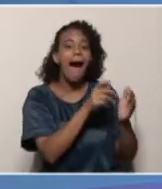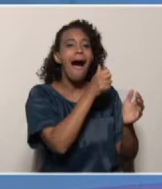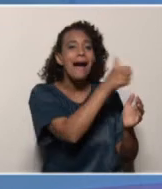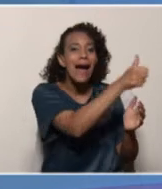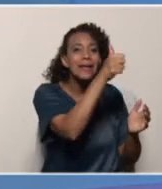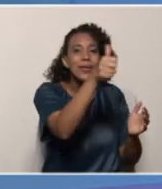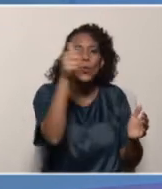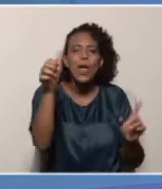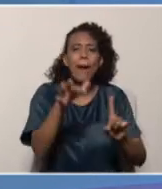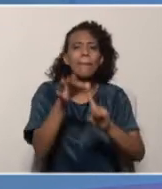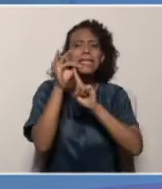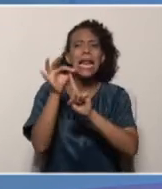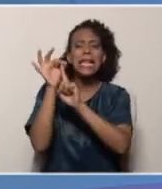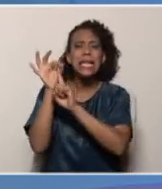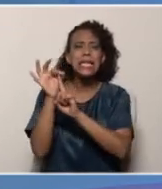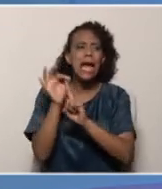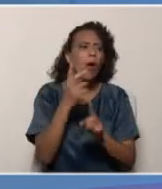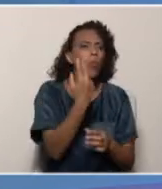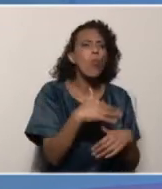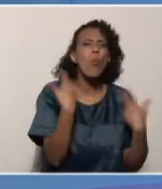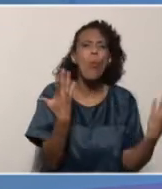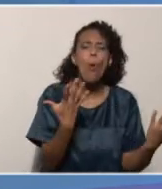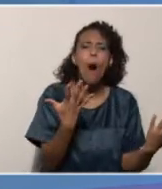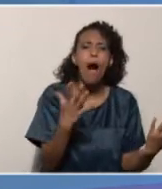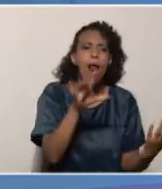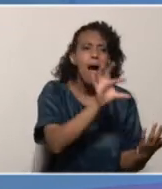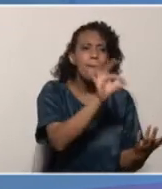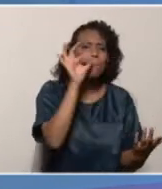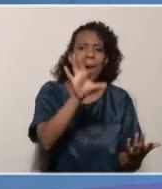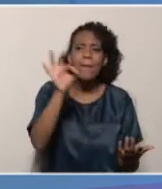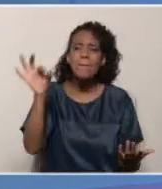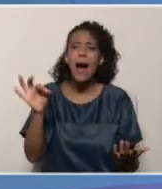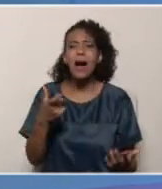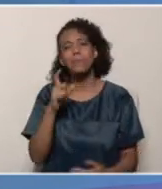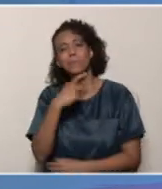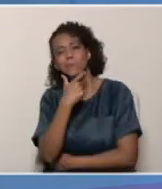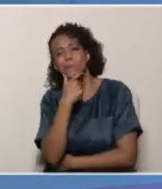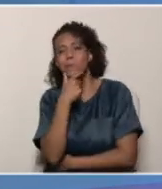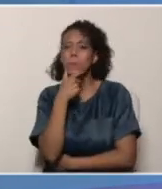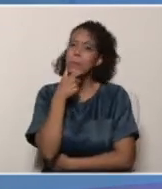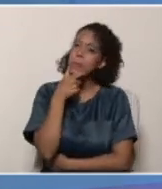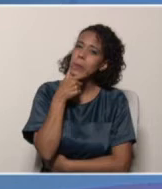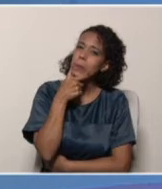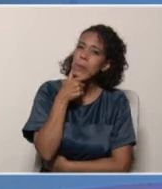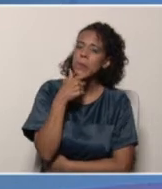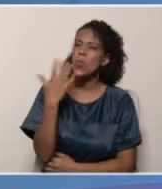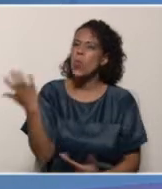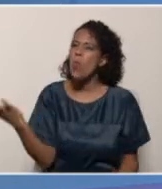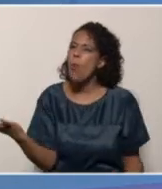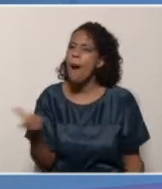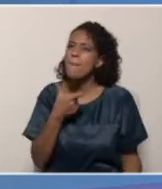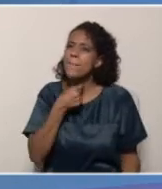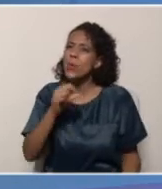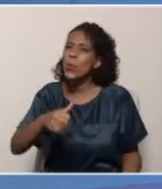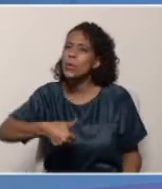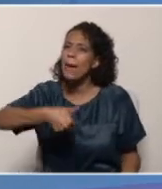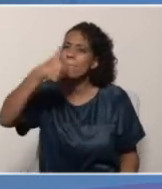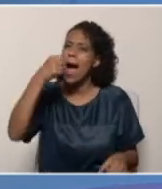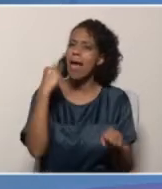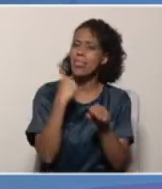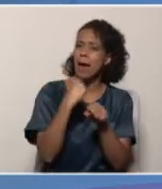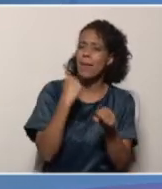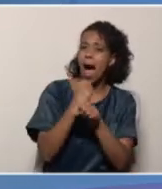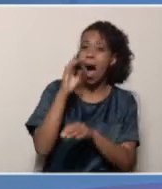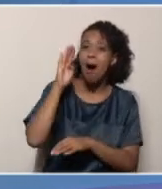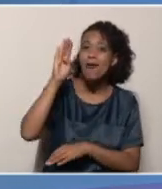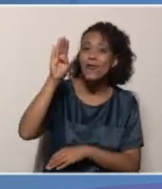cada una de las especialidades ocupacionales y a partir de allí, entonces se va desarrollando un perfil de lo que podría ser más